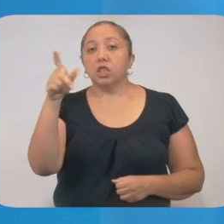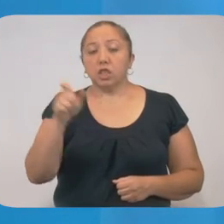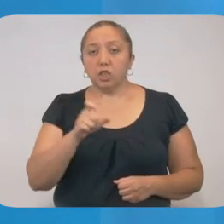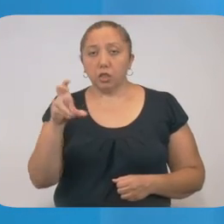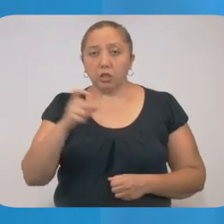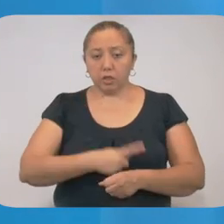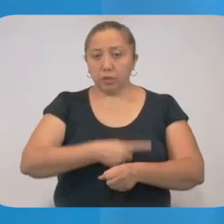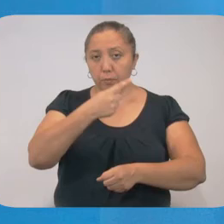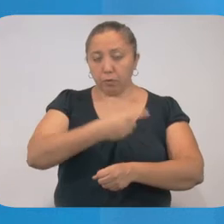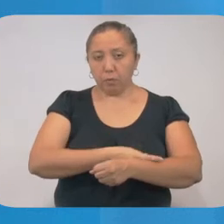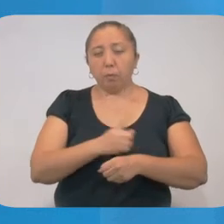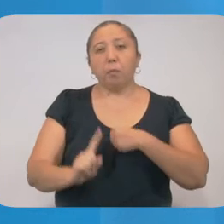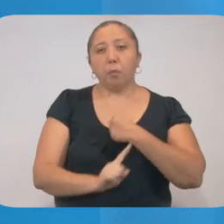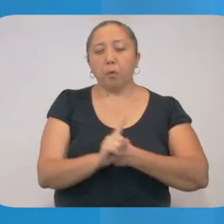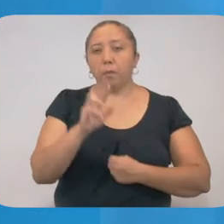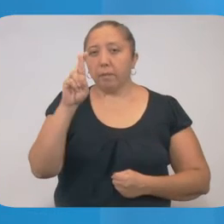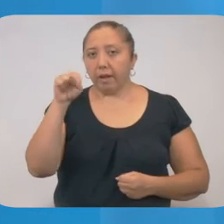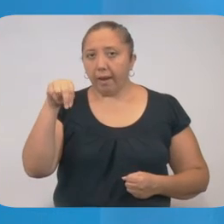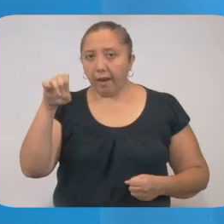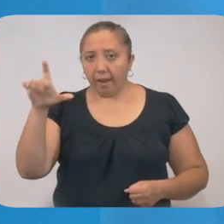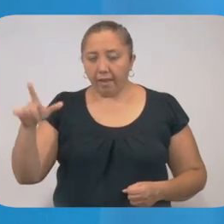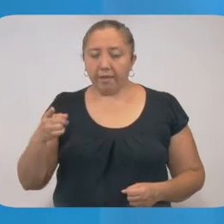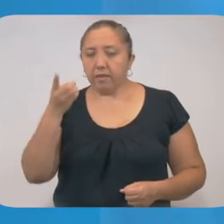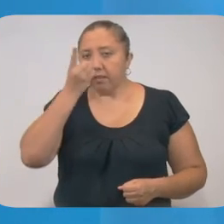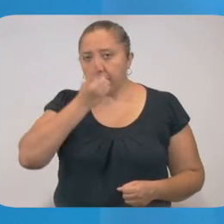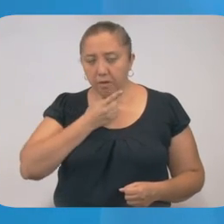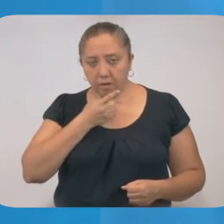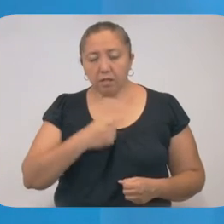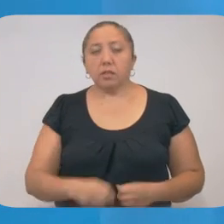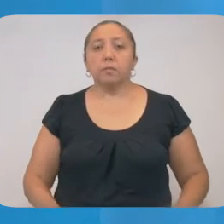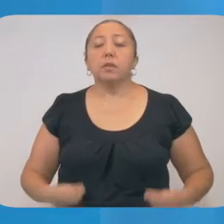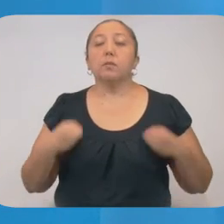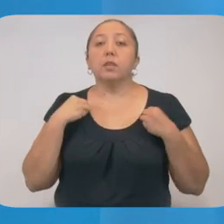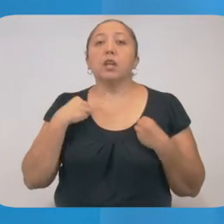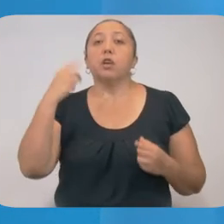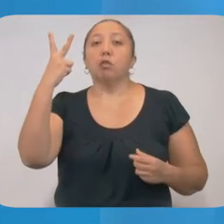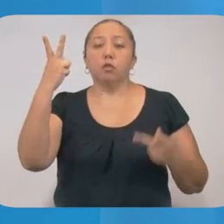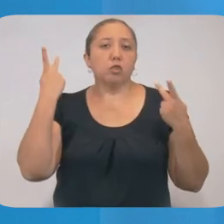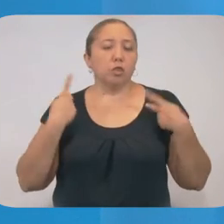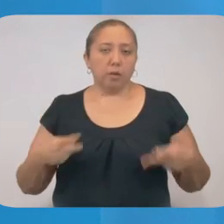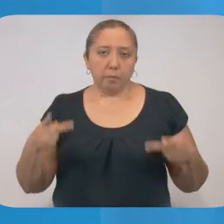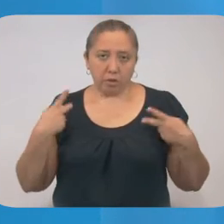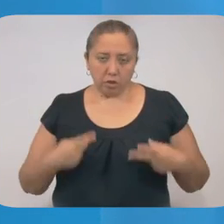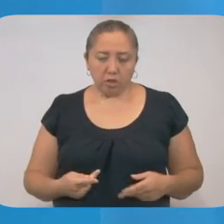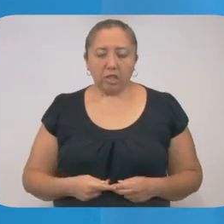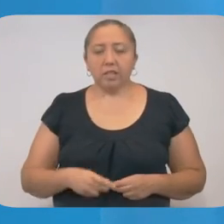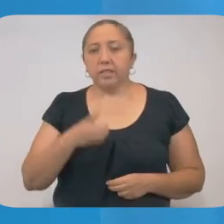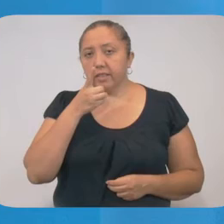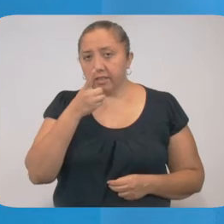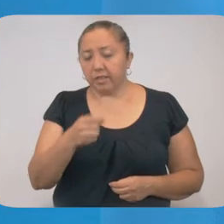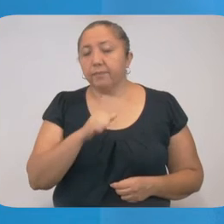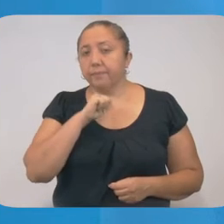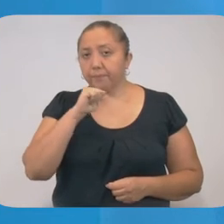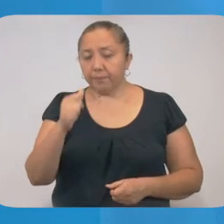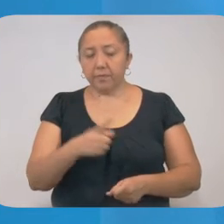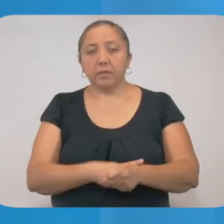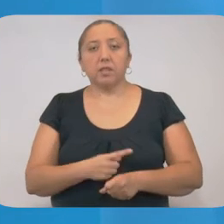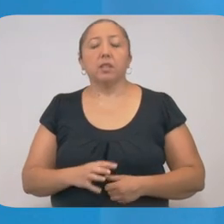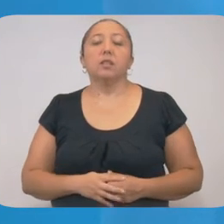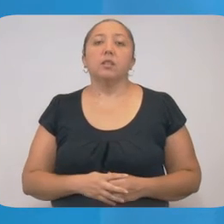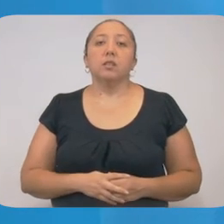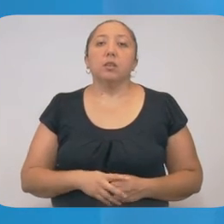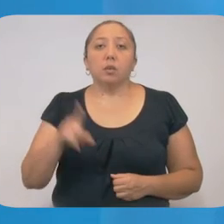con hipertensión, insuficiencia renal crónica y diabetes. Convivía con dos contactos, los cuales se reportan sin síntomas.